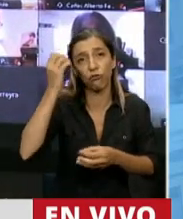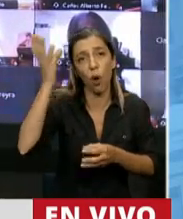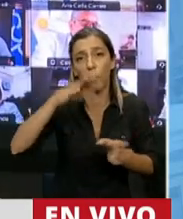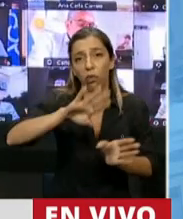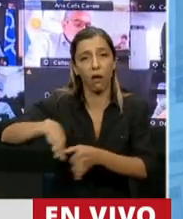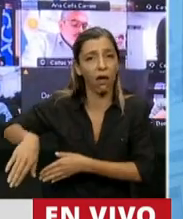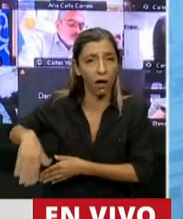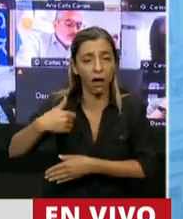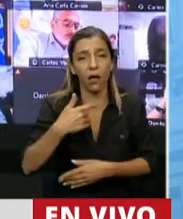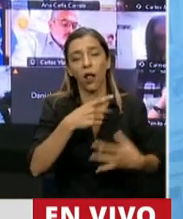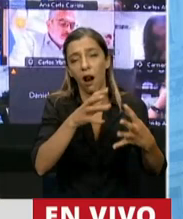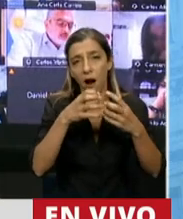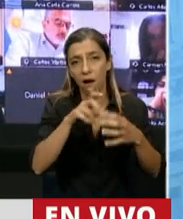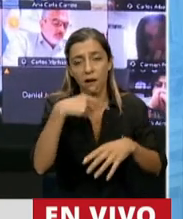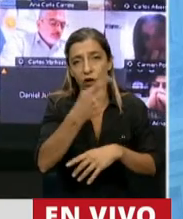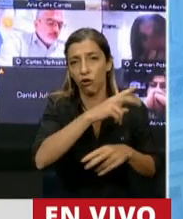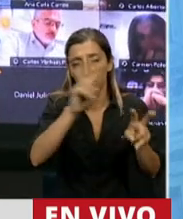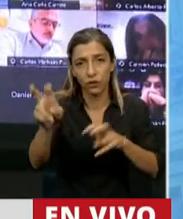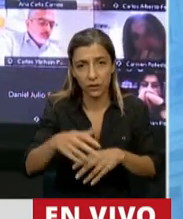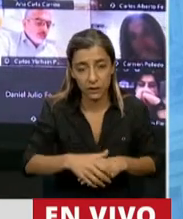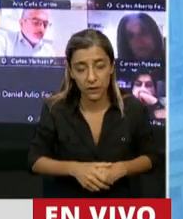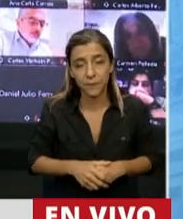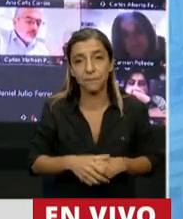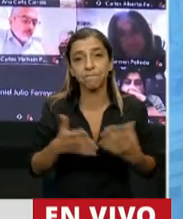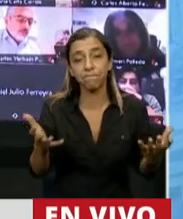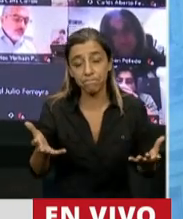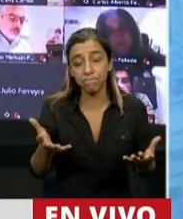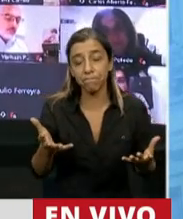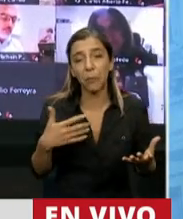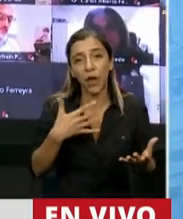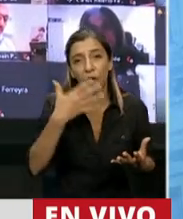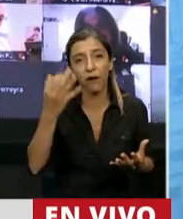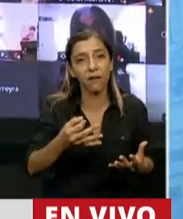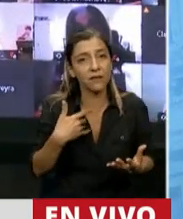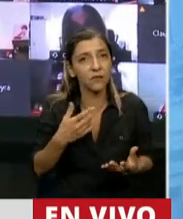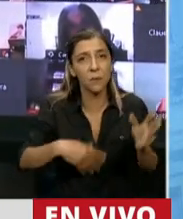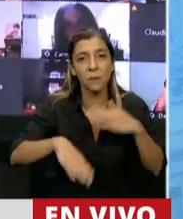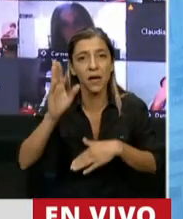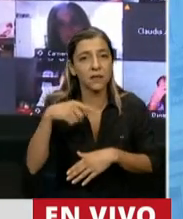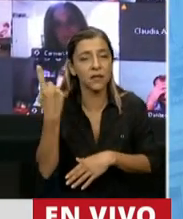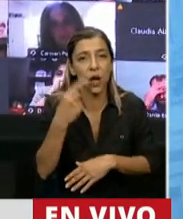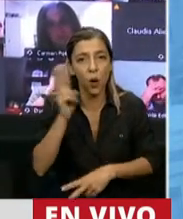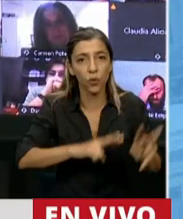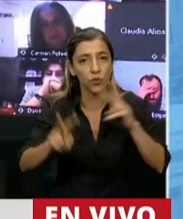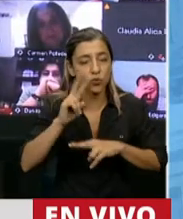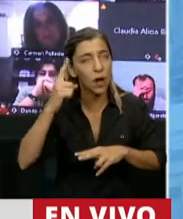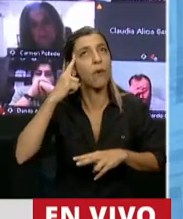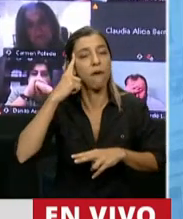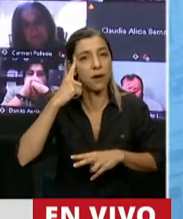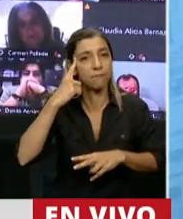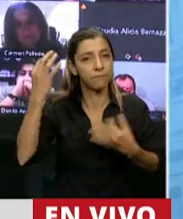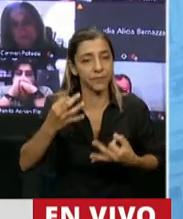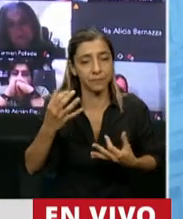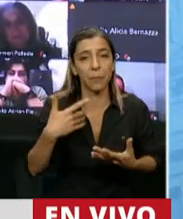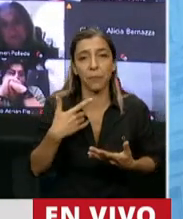uno trata de generar o tratar de entender, de ser coherente, sentido común y es lo que nos falta a todos, de un lado y